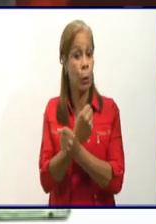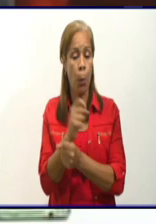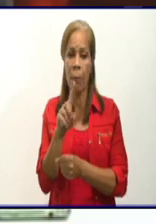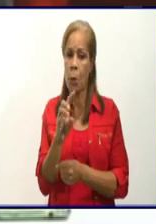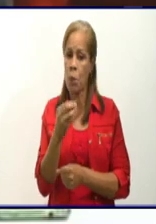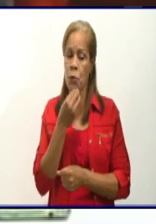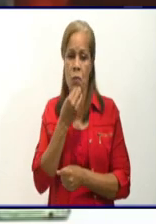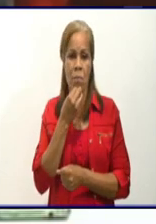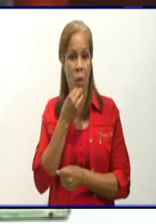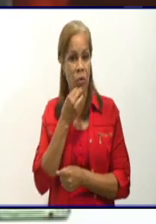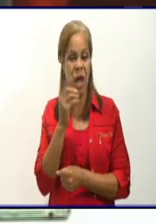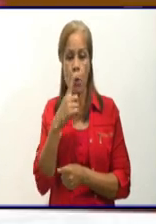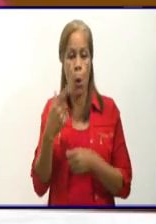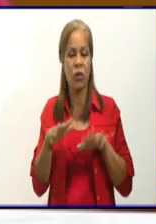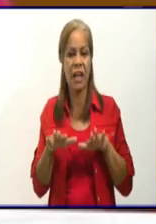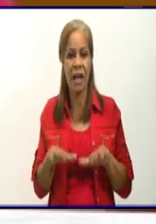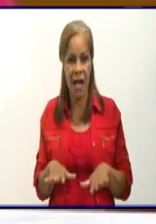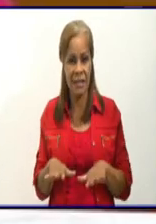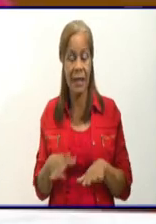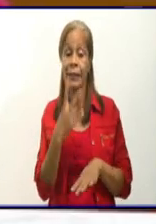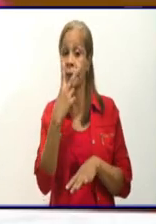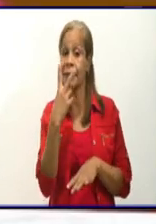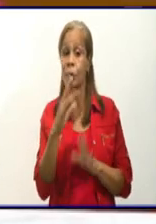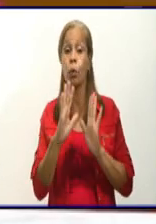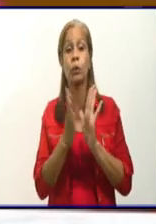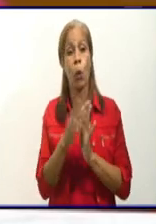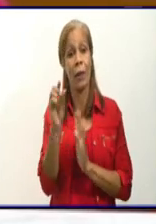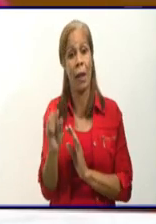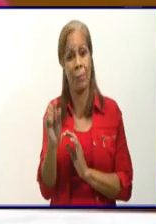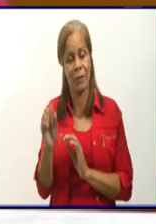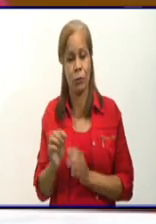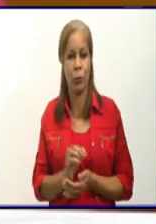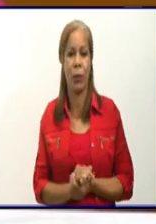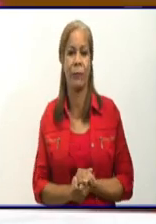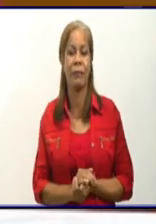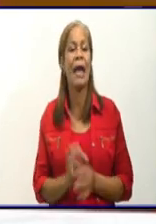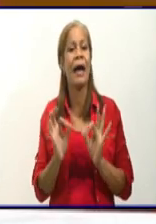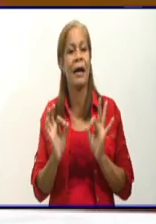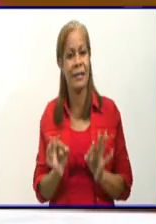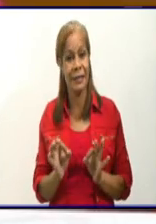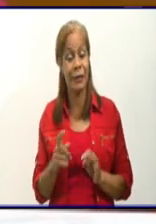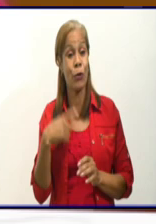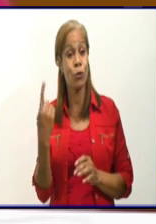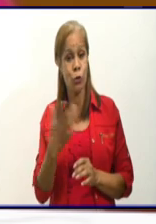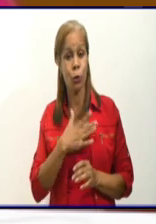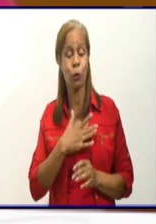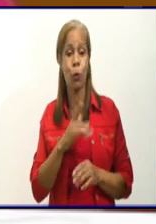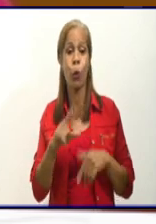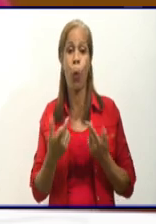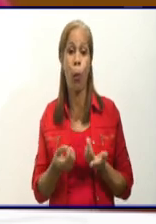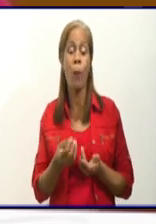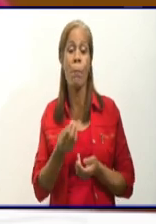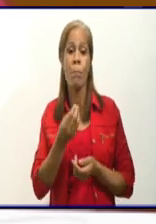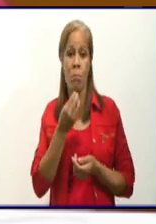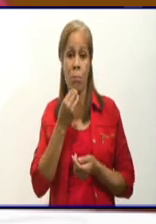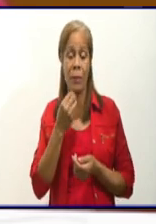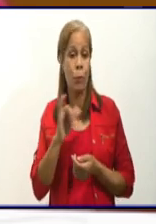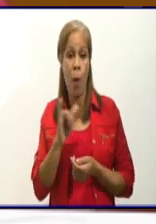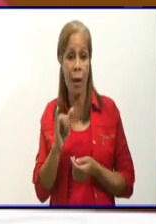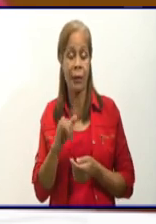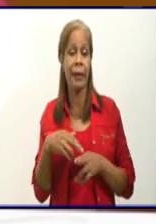personas. Así es, Jorgito, a nosotros realmente nos da mucha satisfacción escuchar estos mensajes de